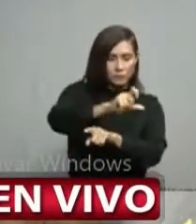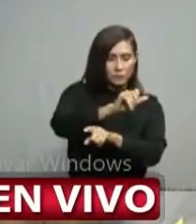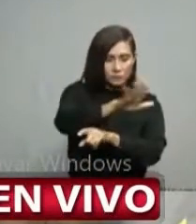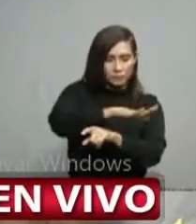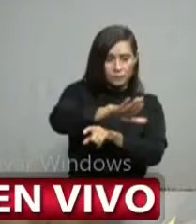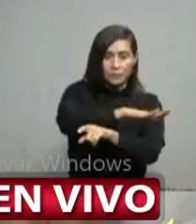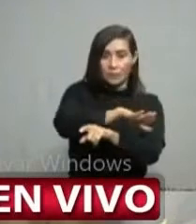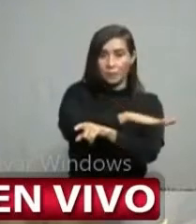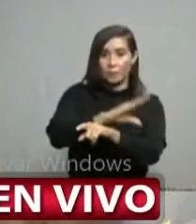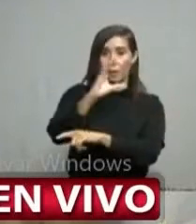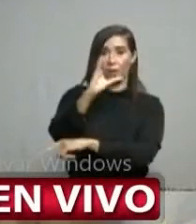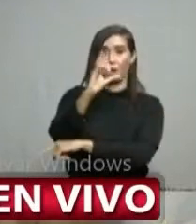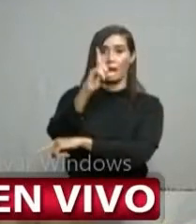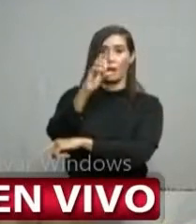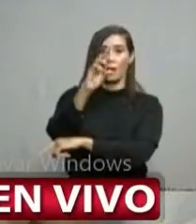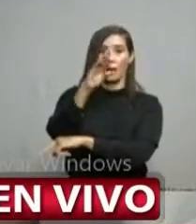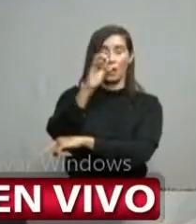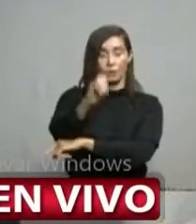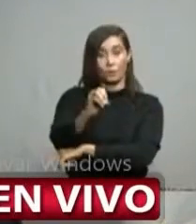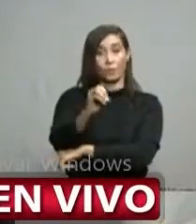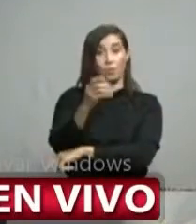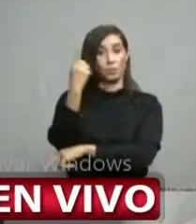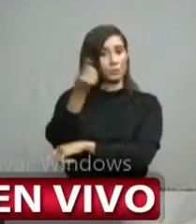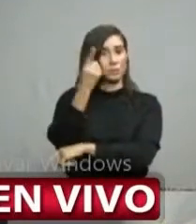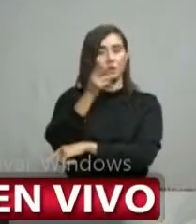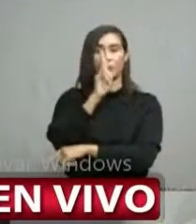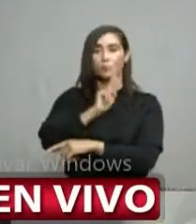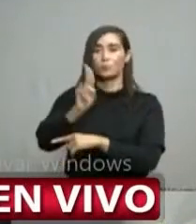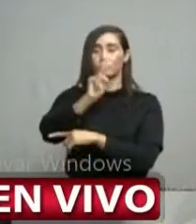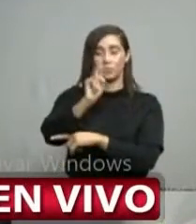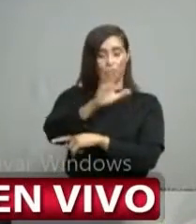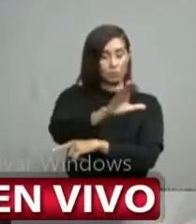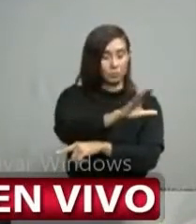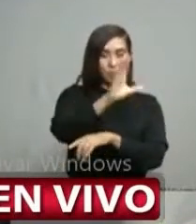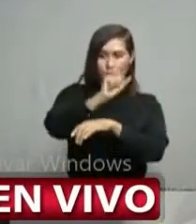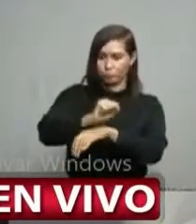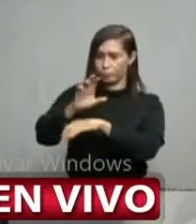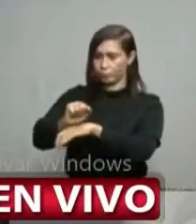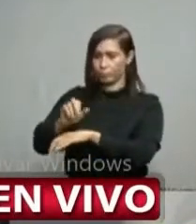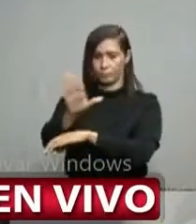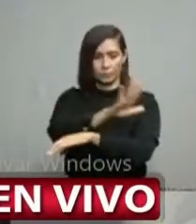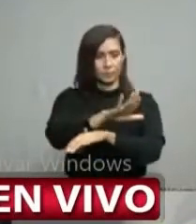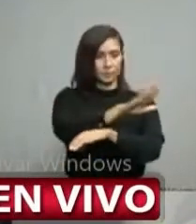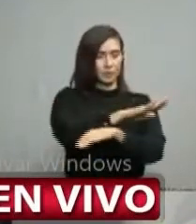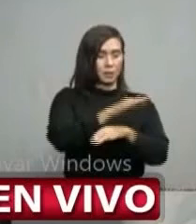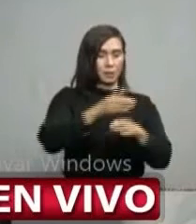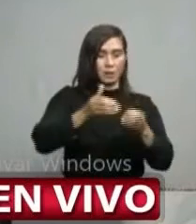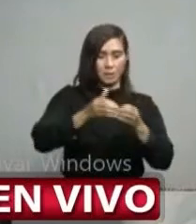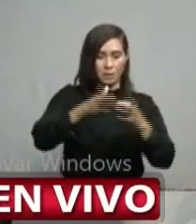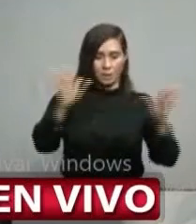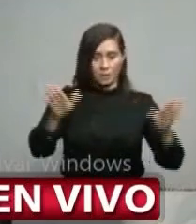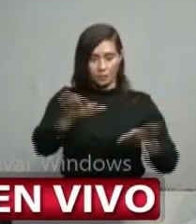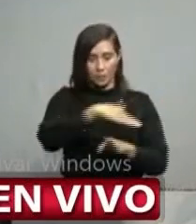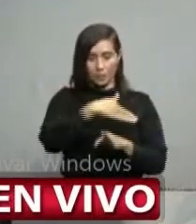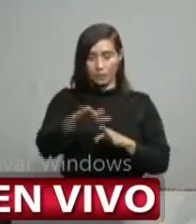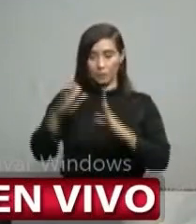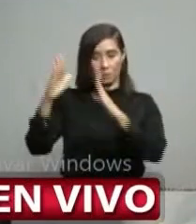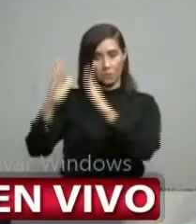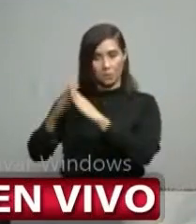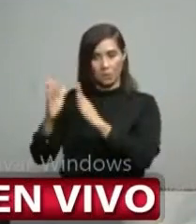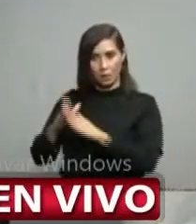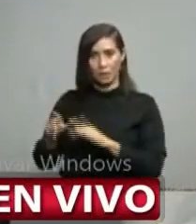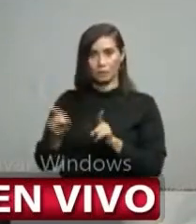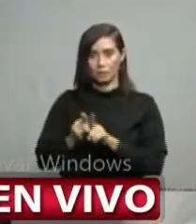el cloro ha sido un producto usado y todavía se sigue usando adimer domiciliario con gran